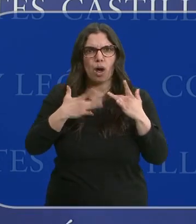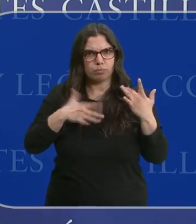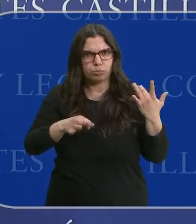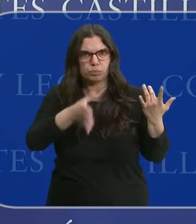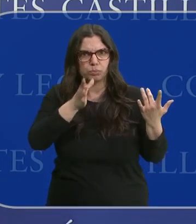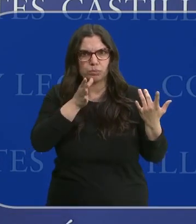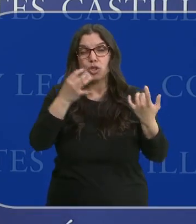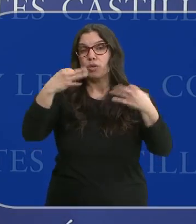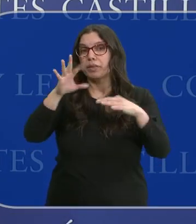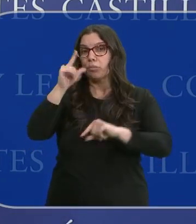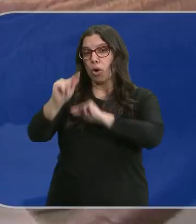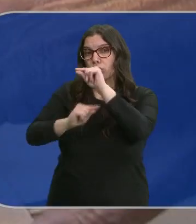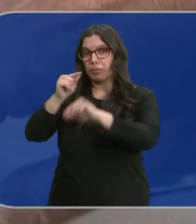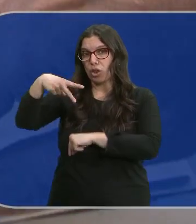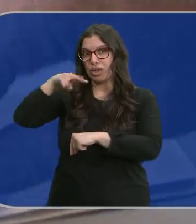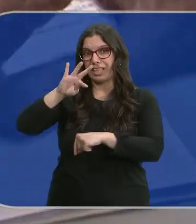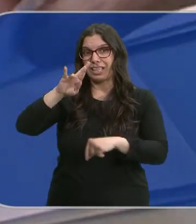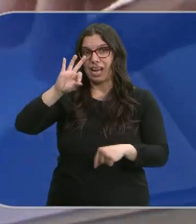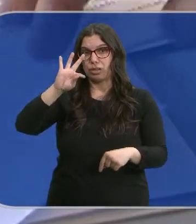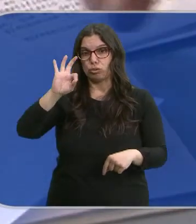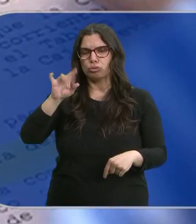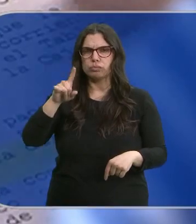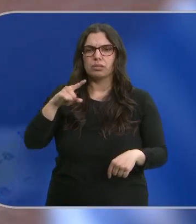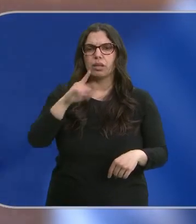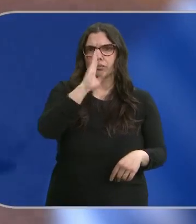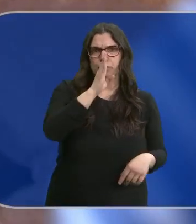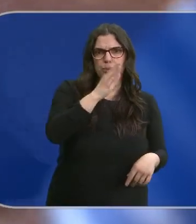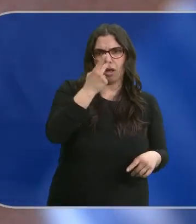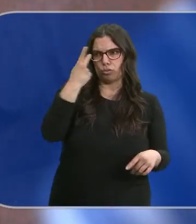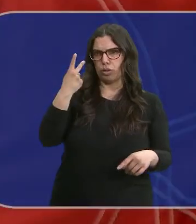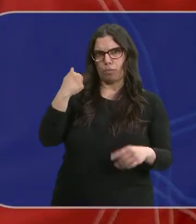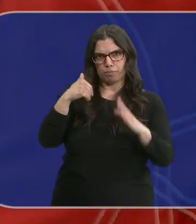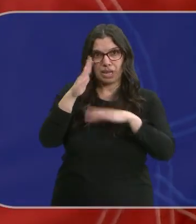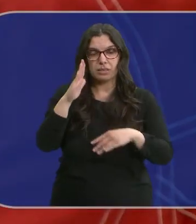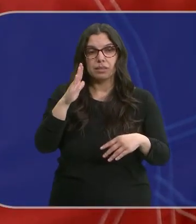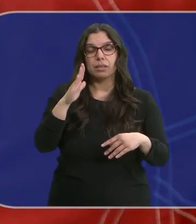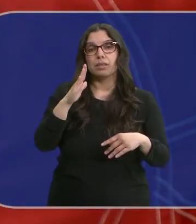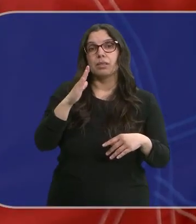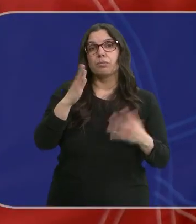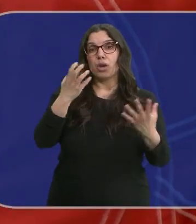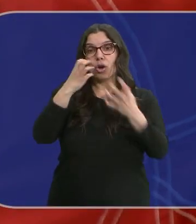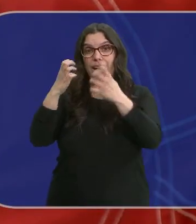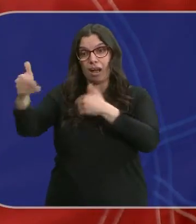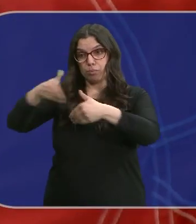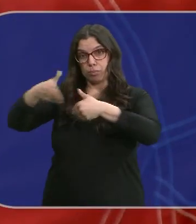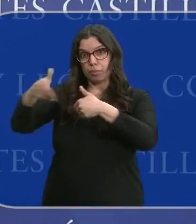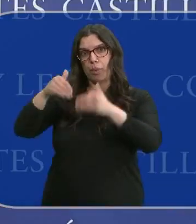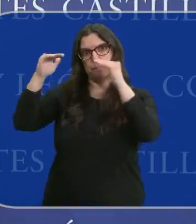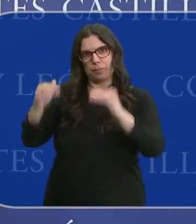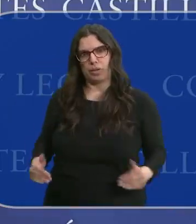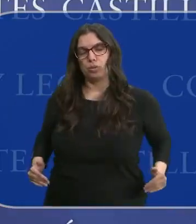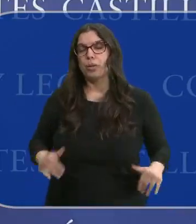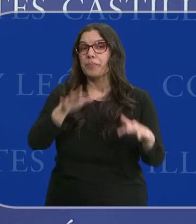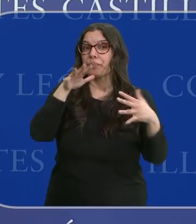normalmente por contaminación de nitratos. Son más actuaciones de oficio que el año anterior, pero menos las quejas que se han recibido.